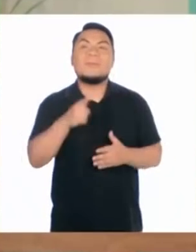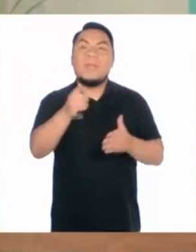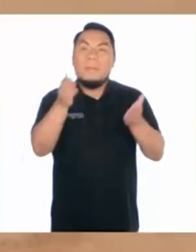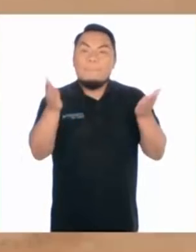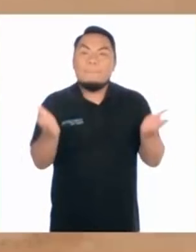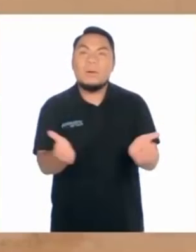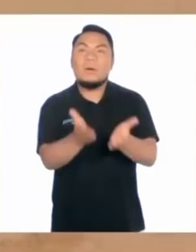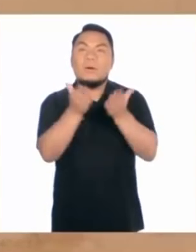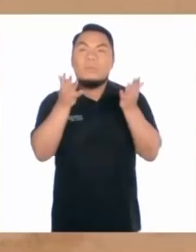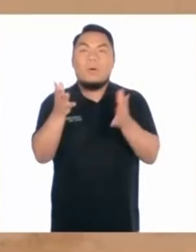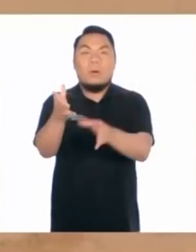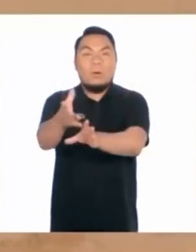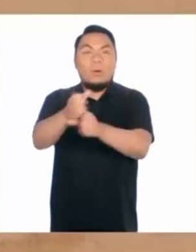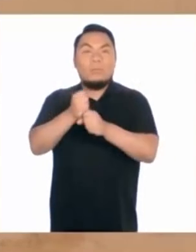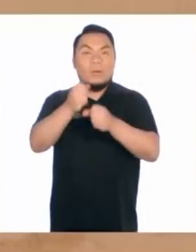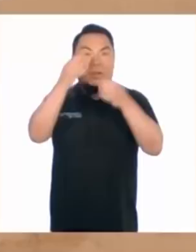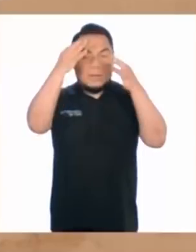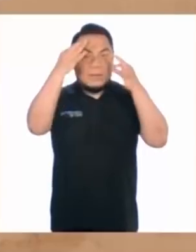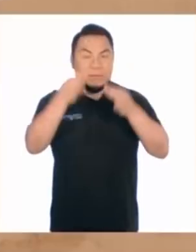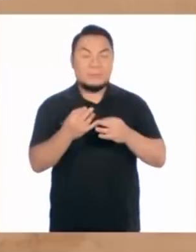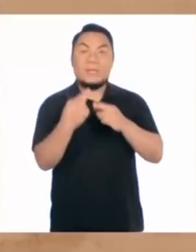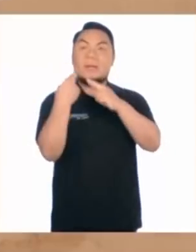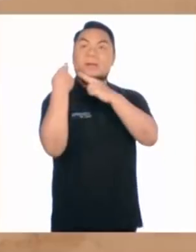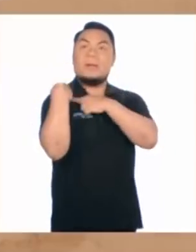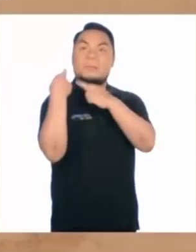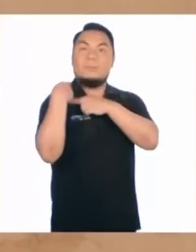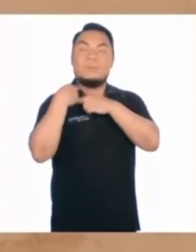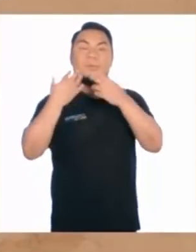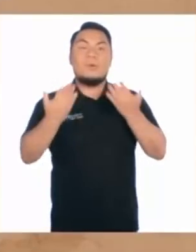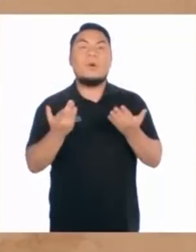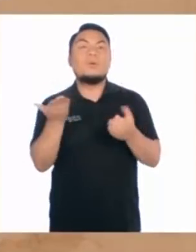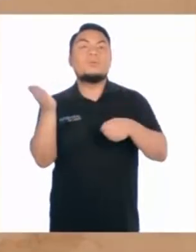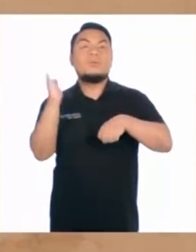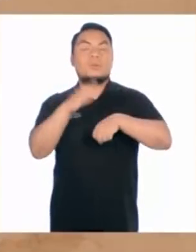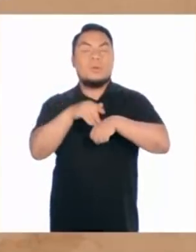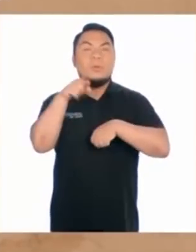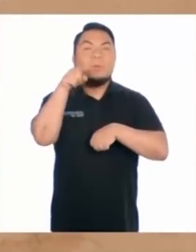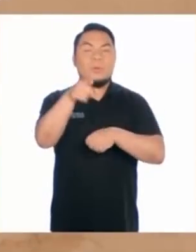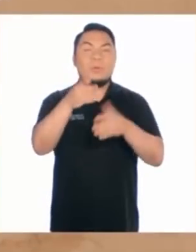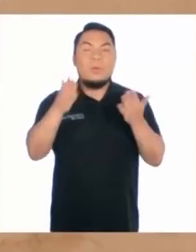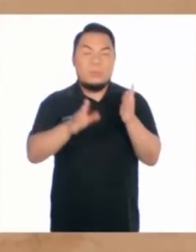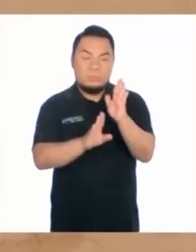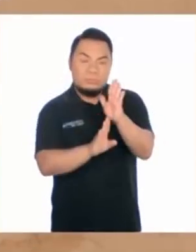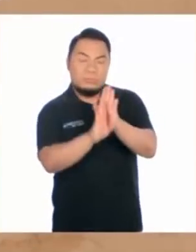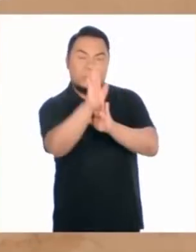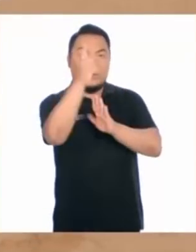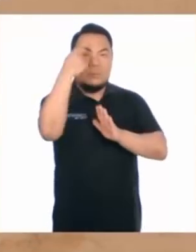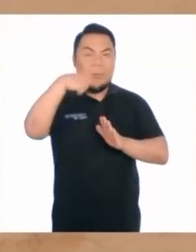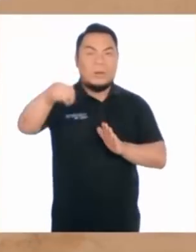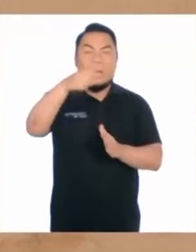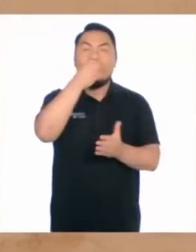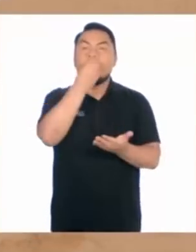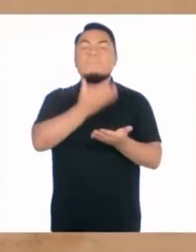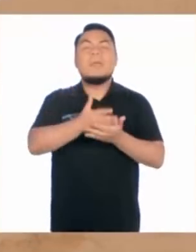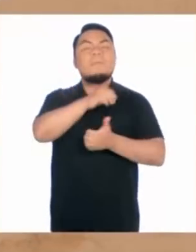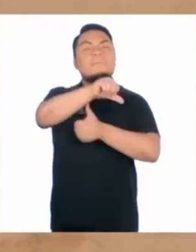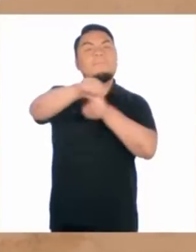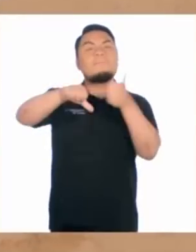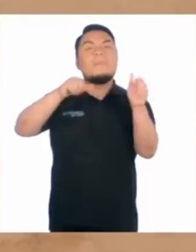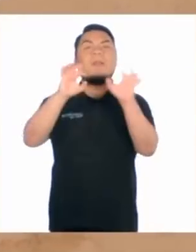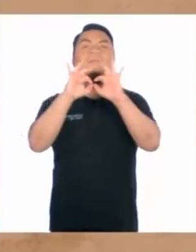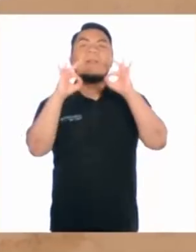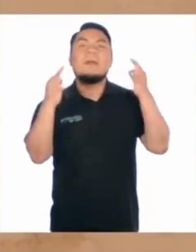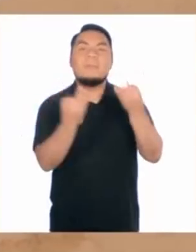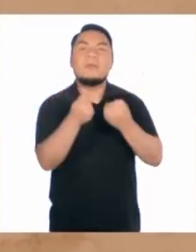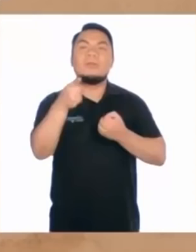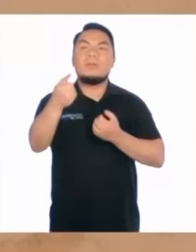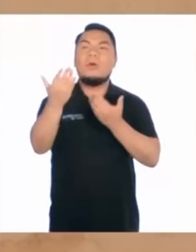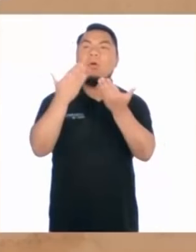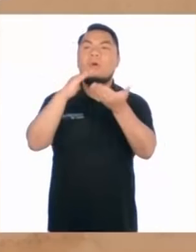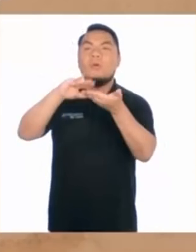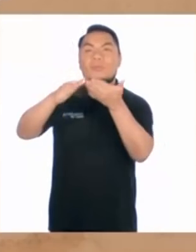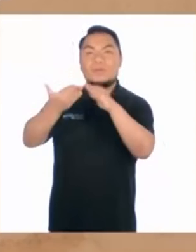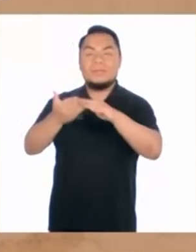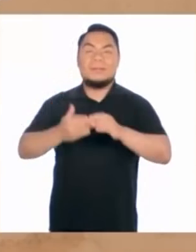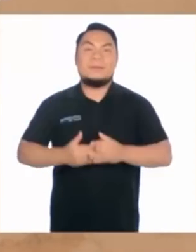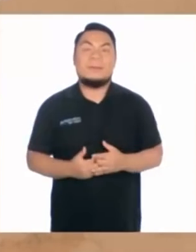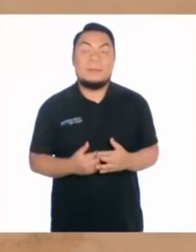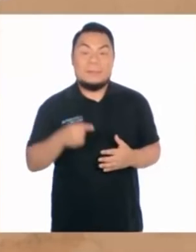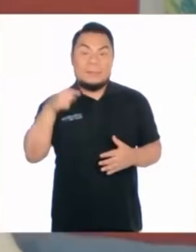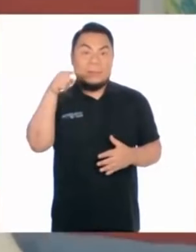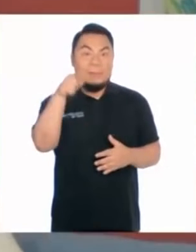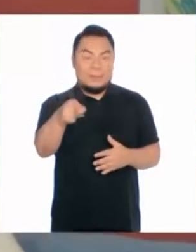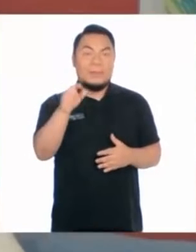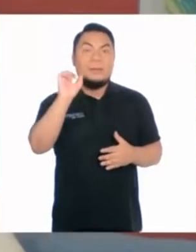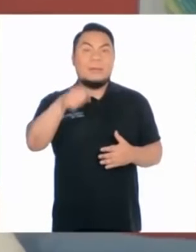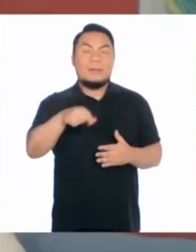se titula Promovemos la toma de decisiones responsables respecto del emprendimiento para el bienestar de nuestras familias y